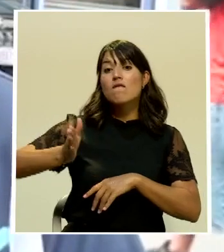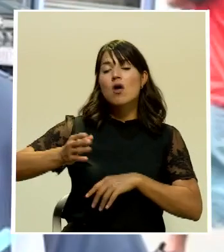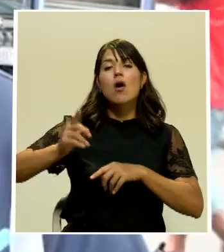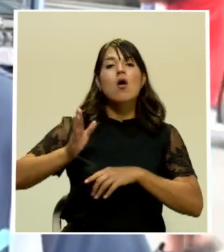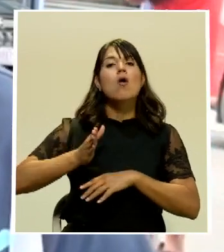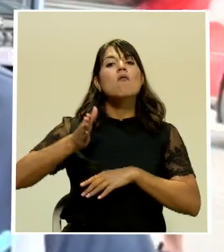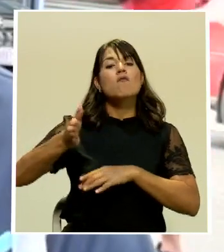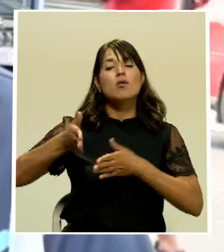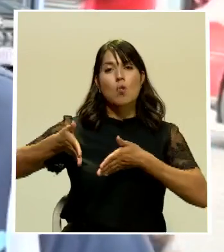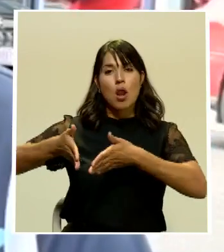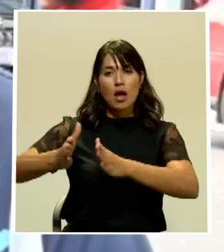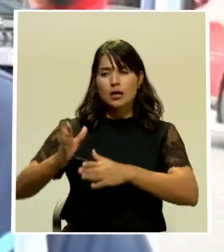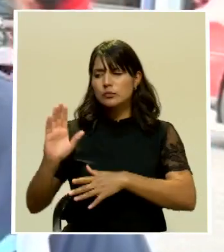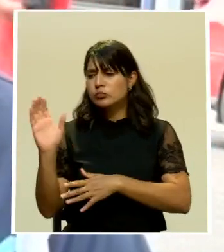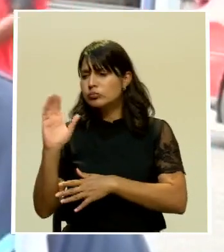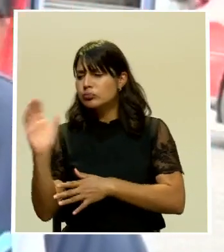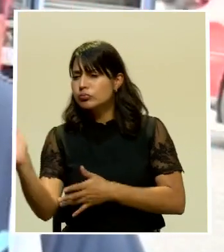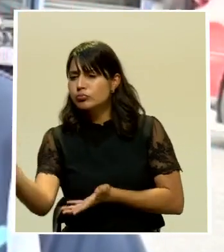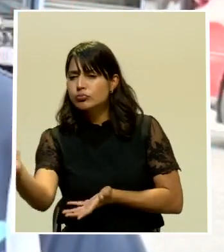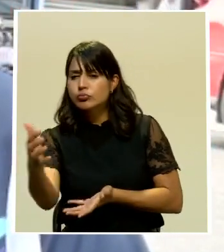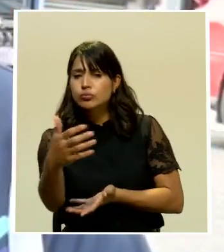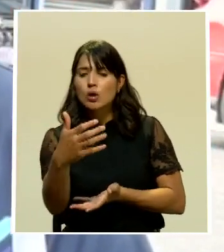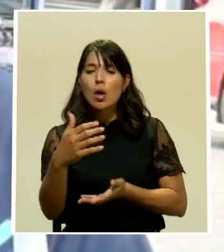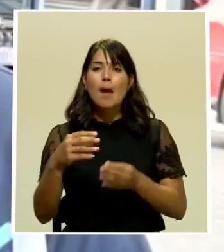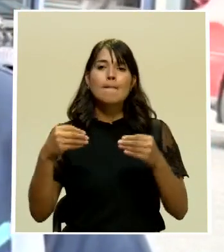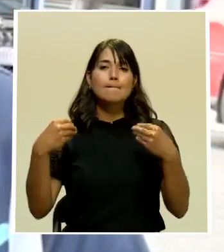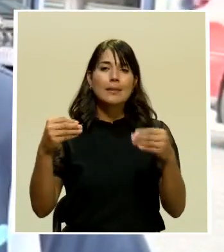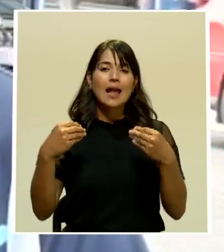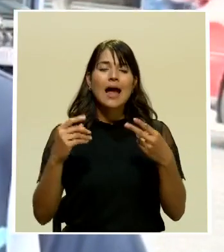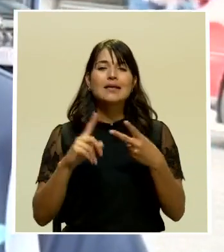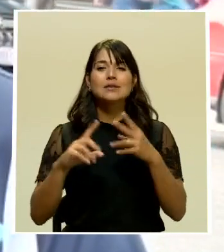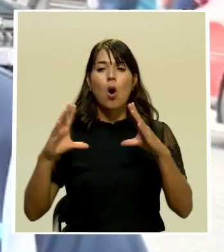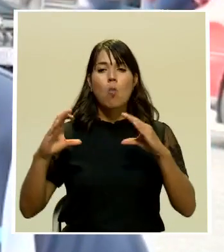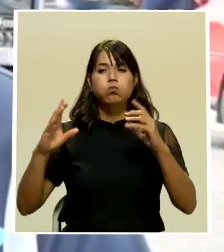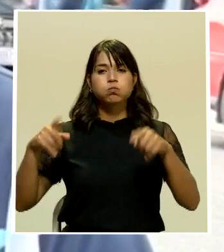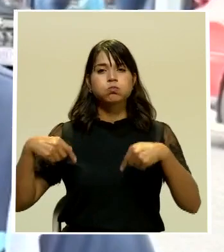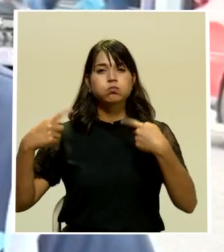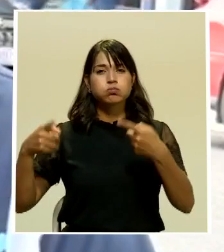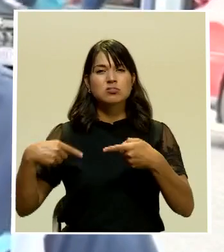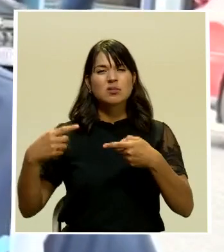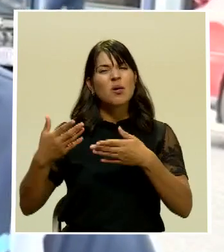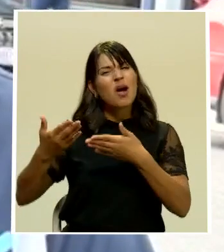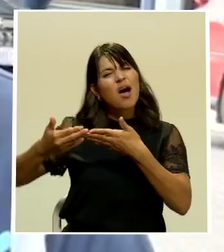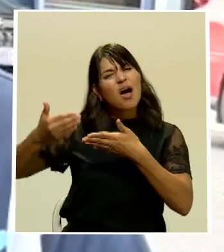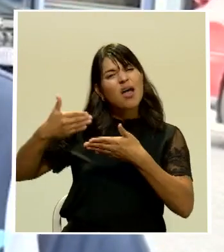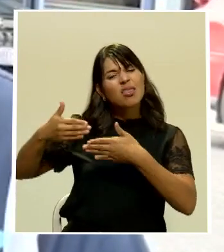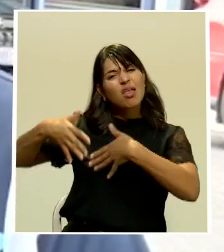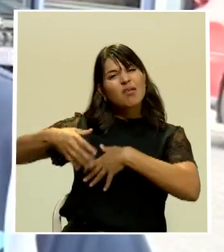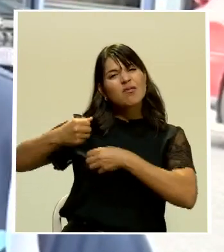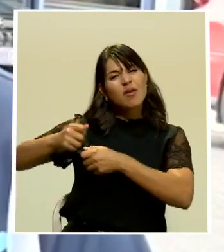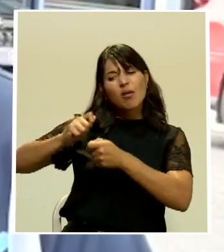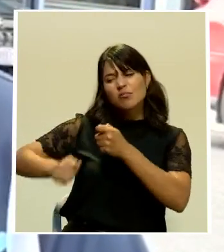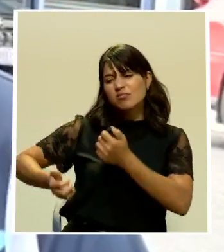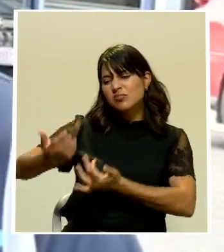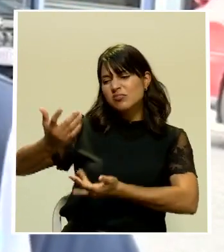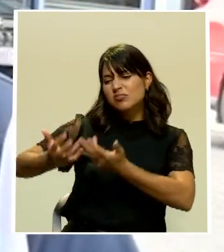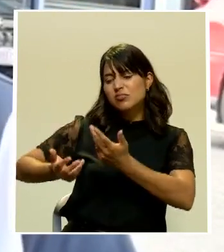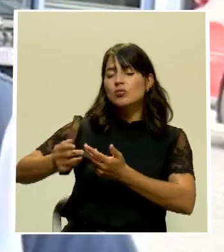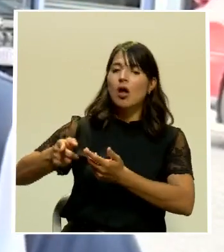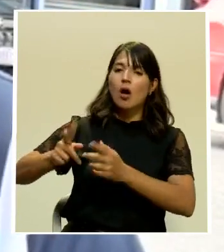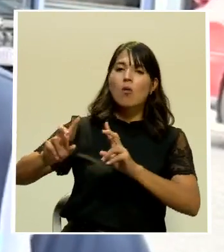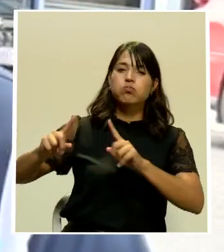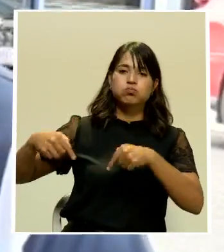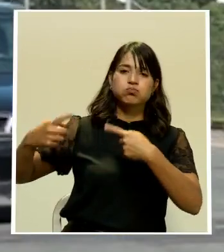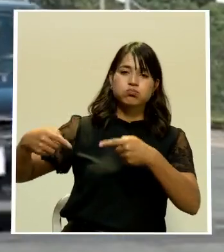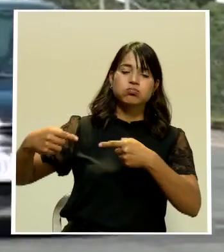eran los restos de las llantas que se quemaban, estañones y demás, para poder dejar la Interamericana completamente limpia. Ahí estuvimos con